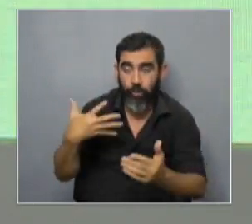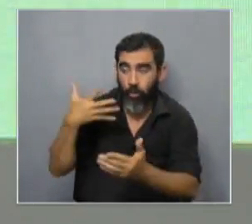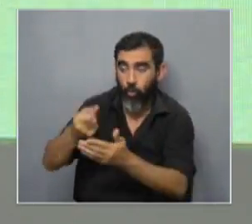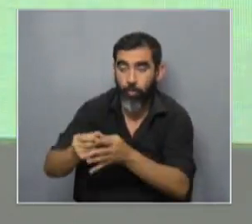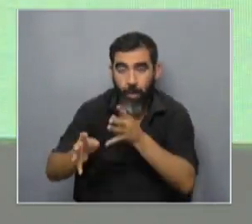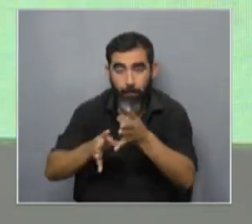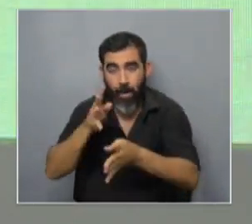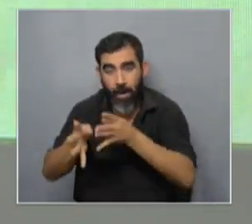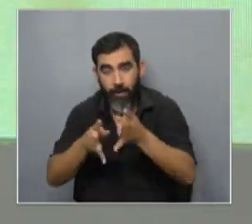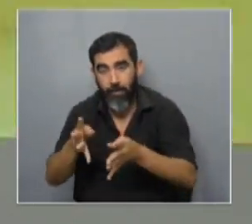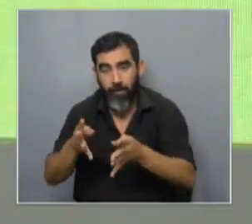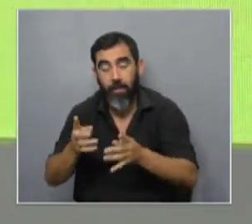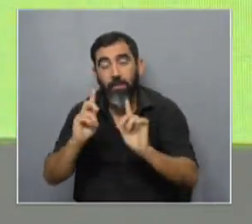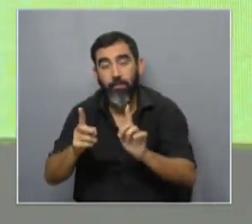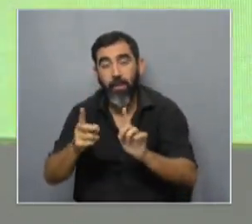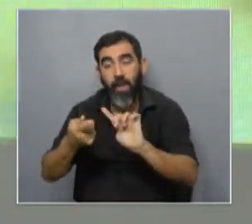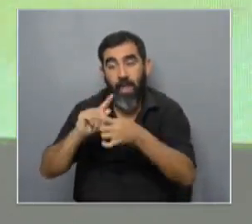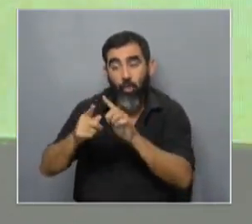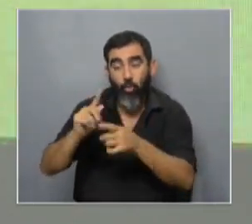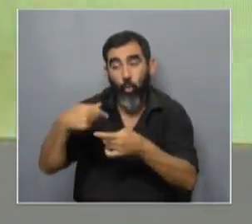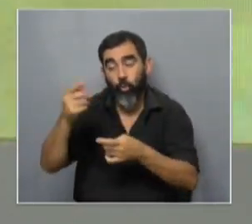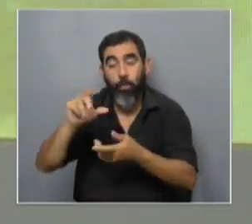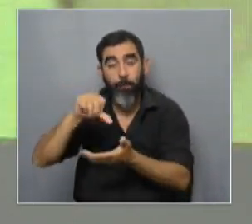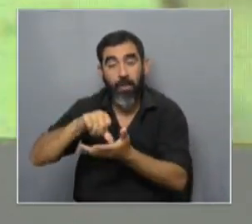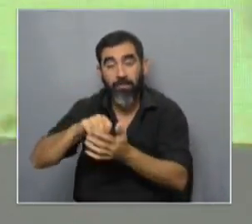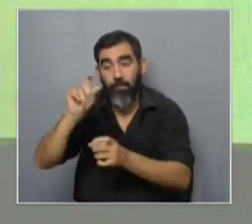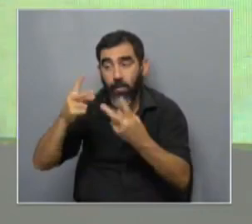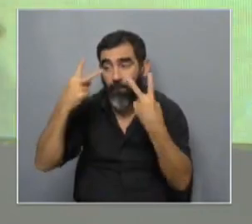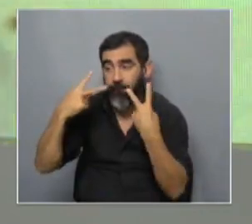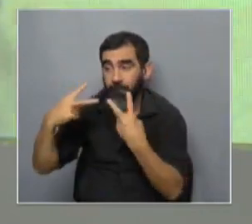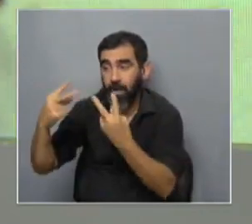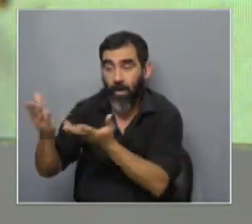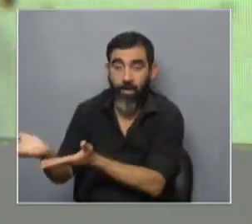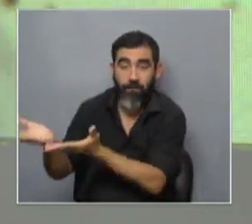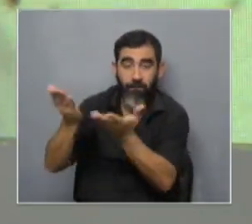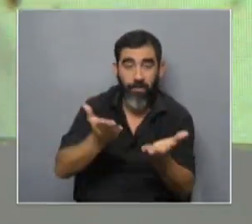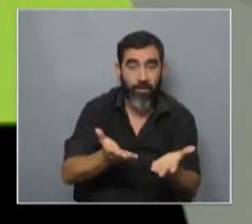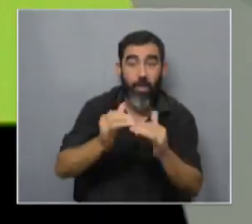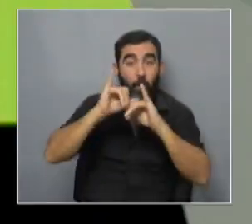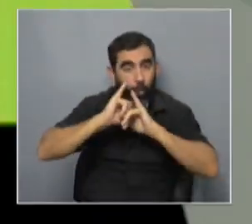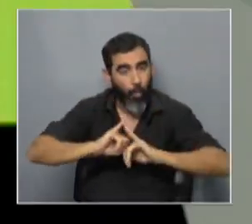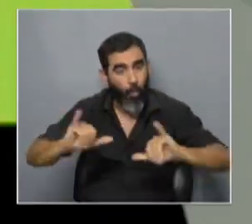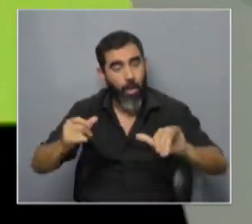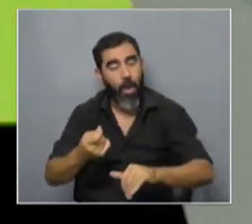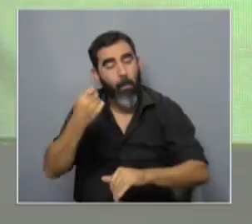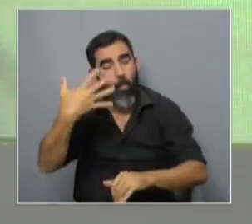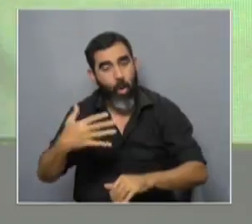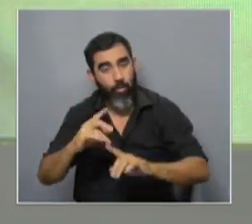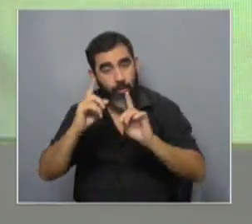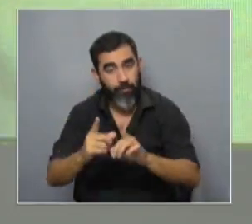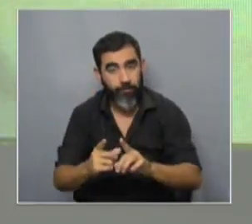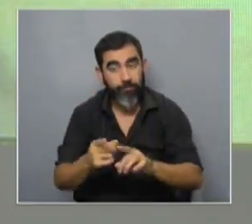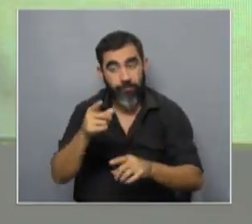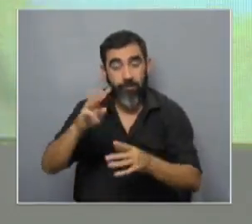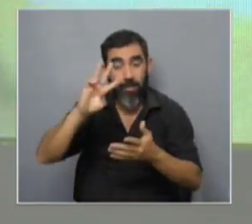equipos porque tenemos que relacionarnos con otros colegas del exterior viajar o invitarlos publicar cuesta plata publicar exactamente y entonces